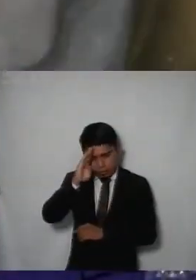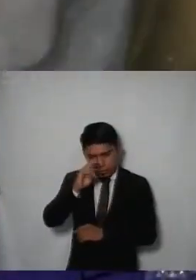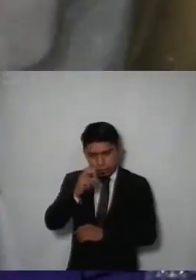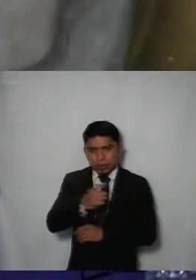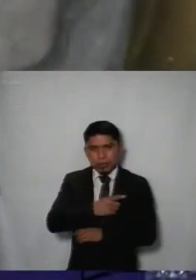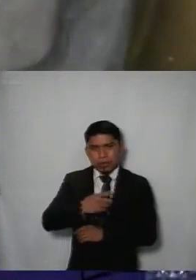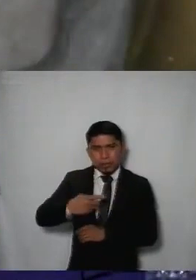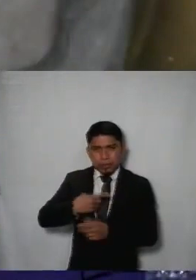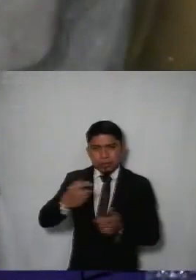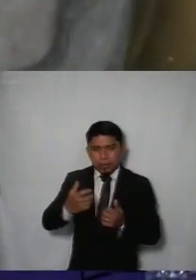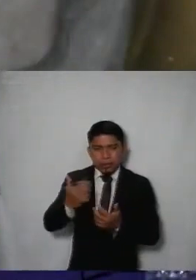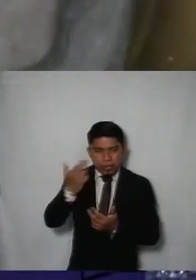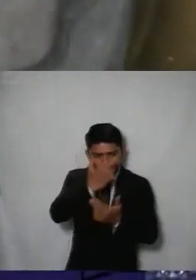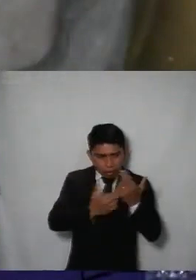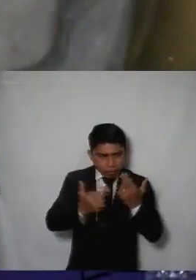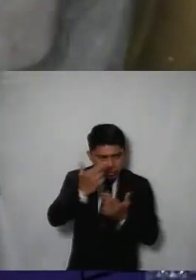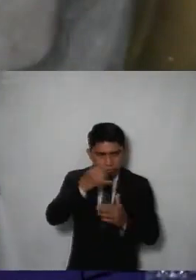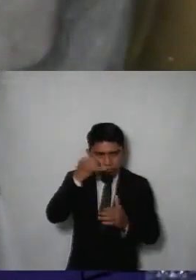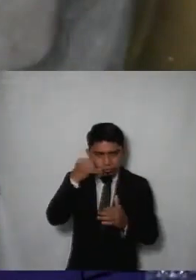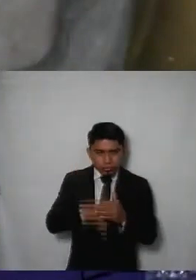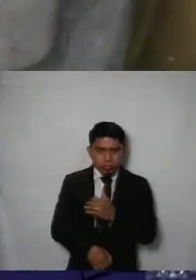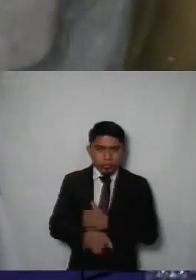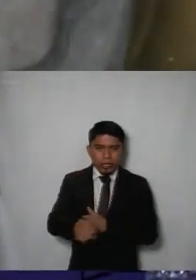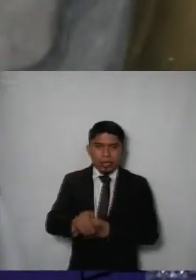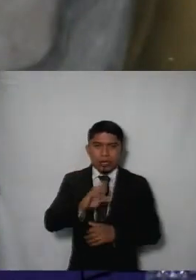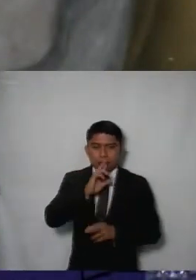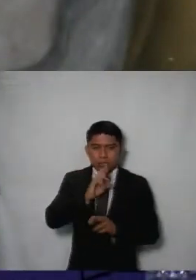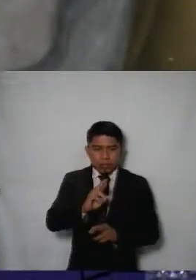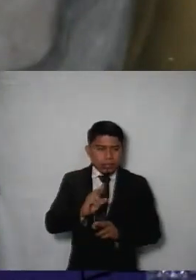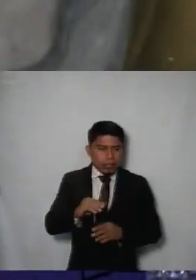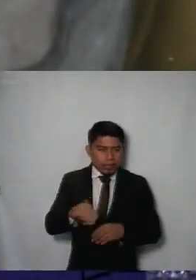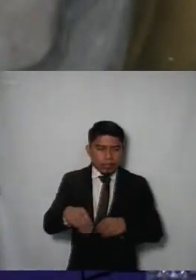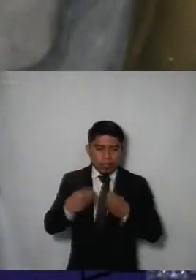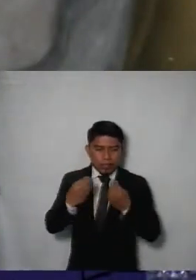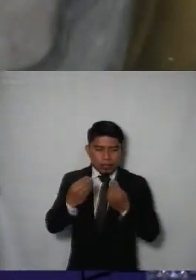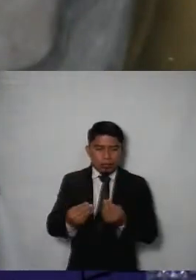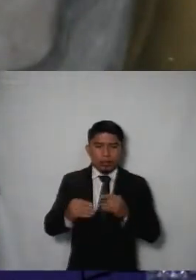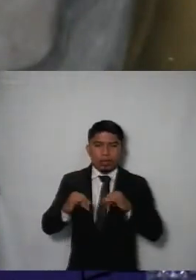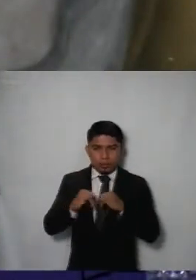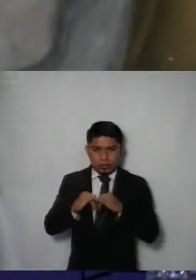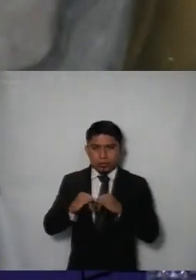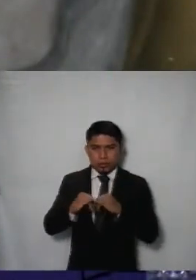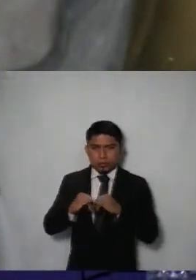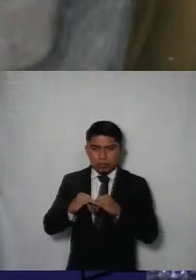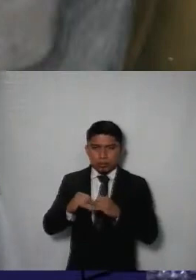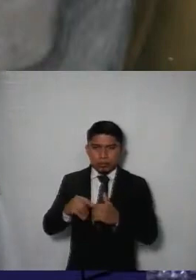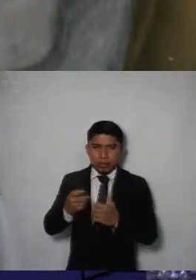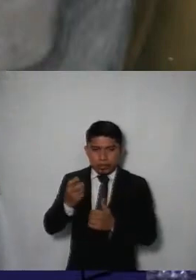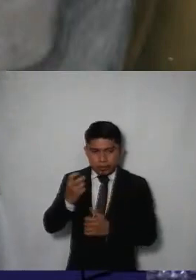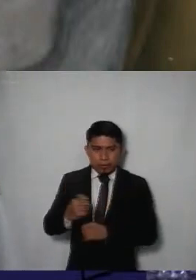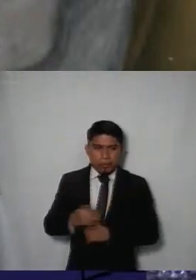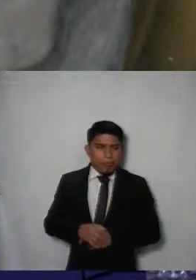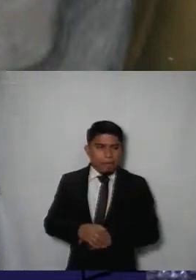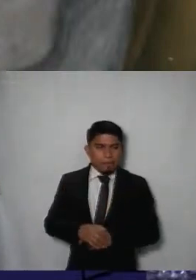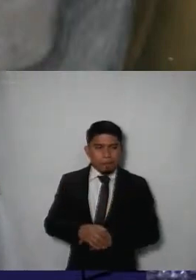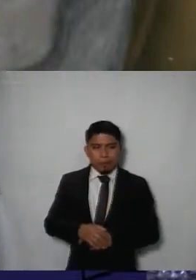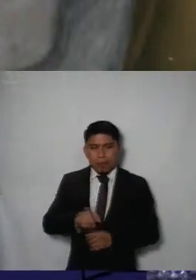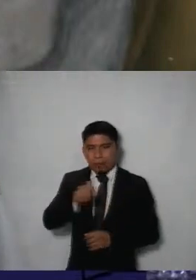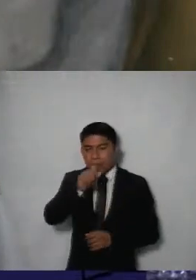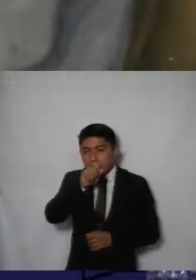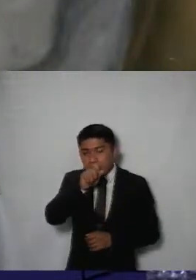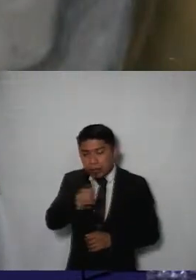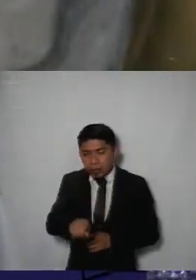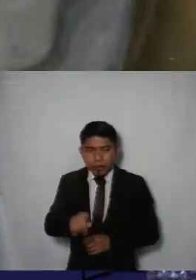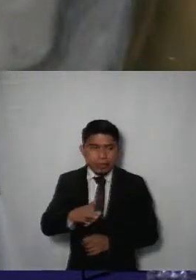vista se debe llevar a cabo un estudio de fondo de la respuesta que ya entregó el sujeto obligado y ello derivado